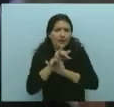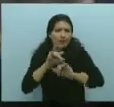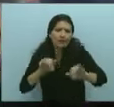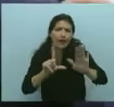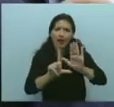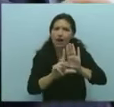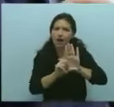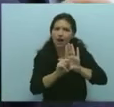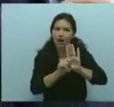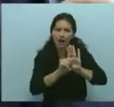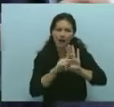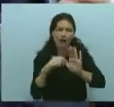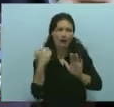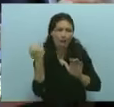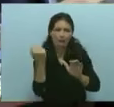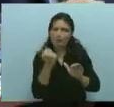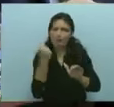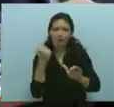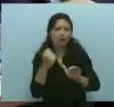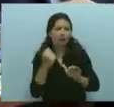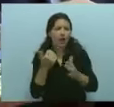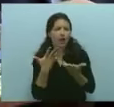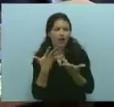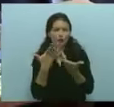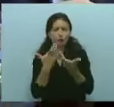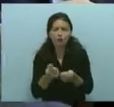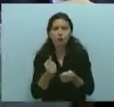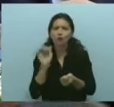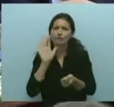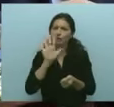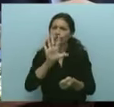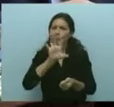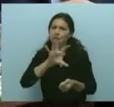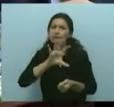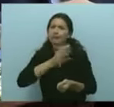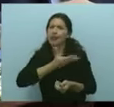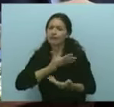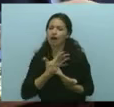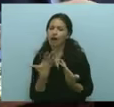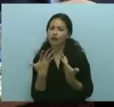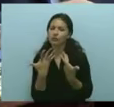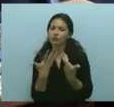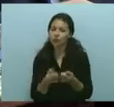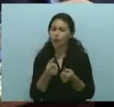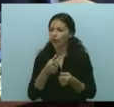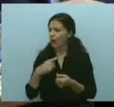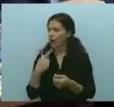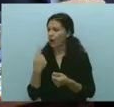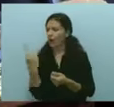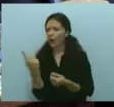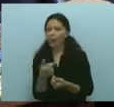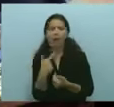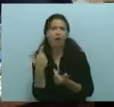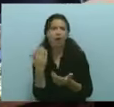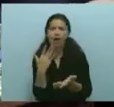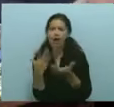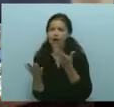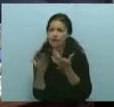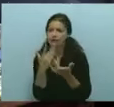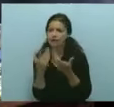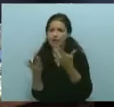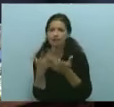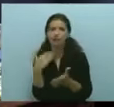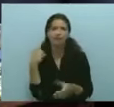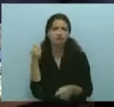el futuro de la provincia. Venimos al debate de esta ley después de un intenso trabajo de esta legislatura que tuvo